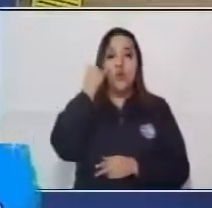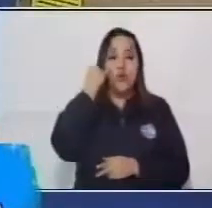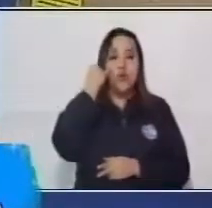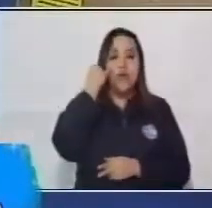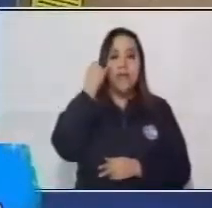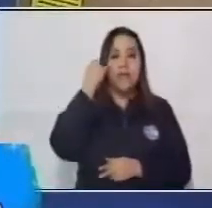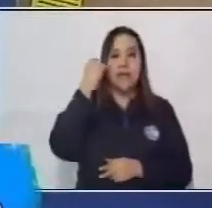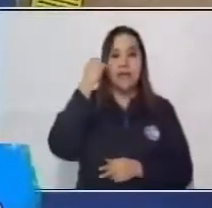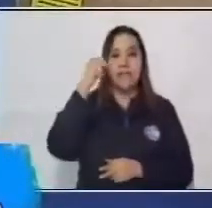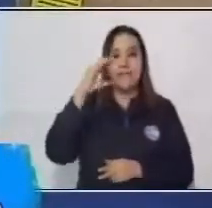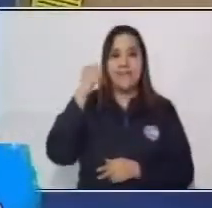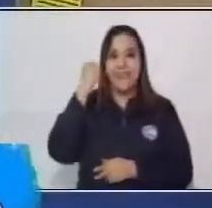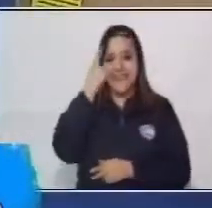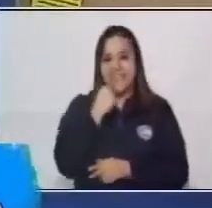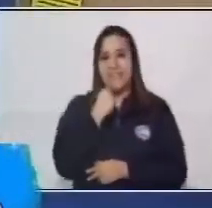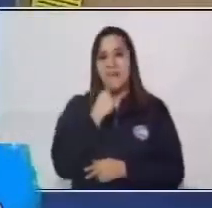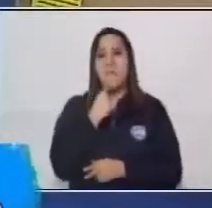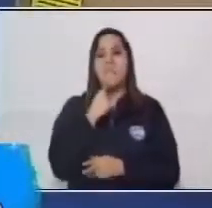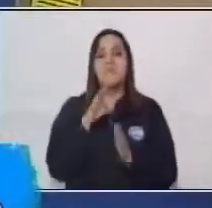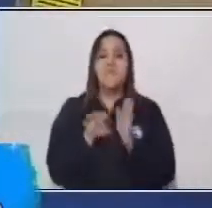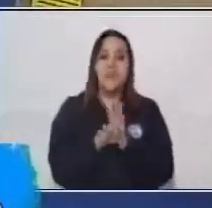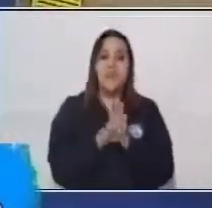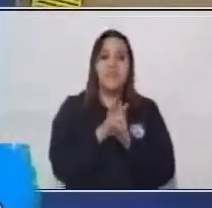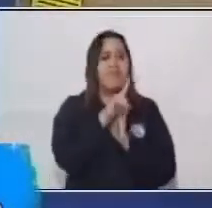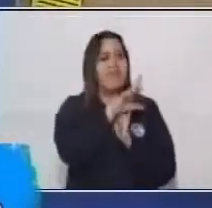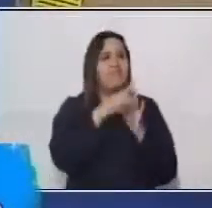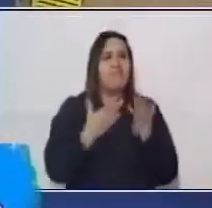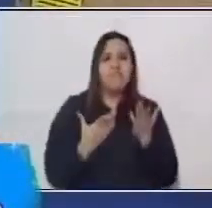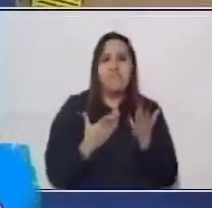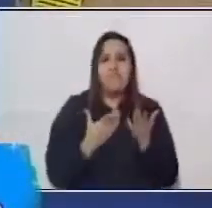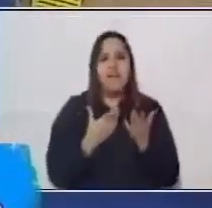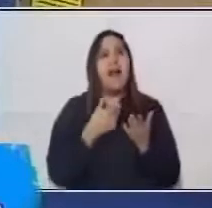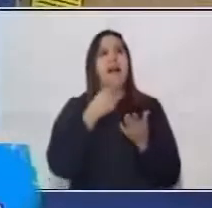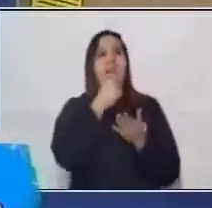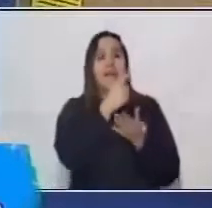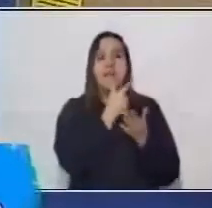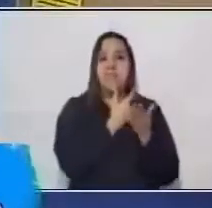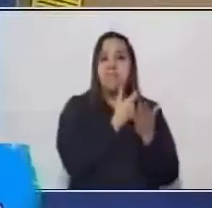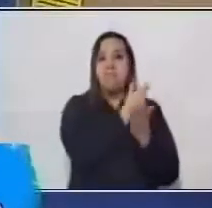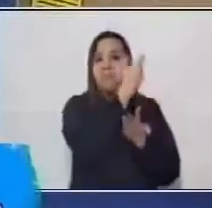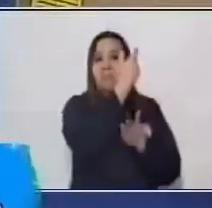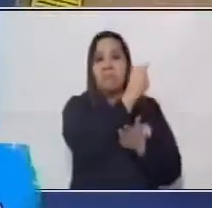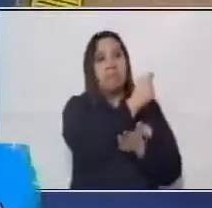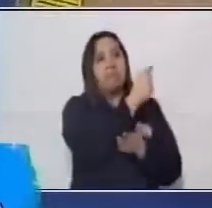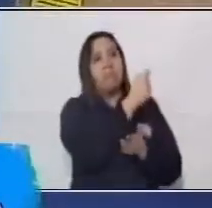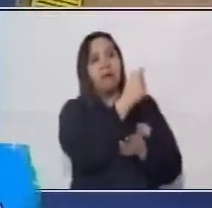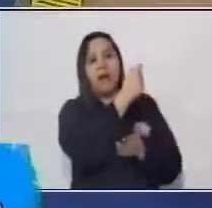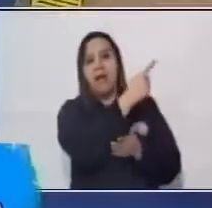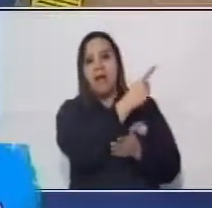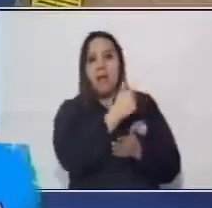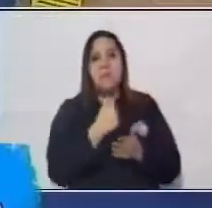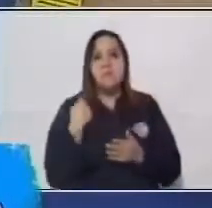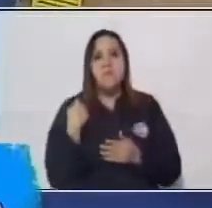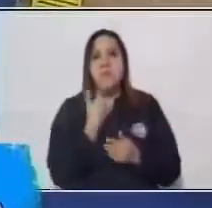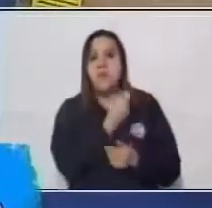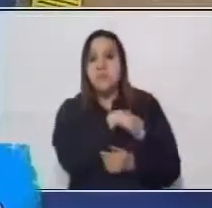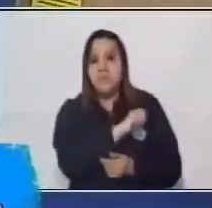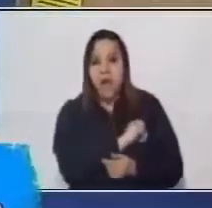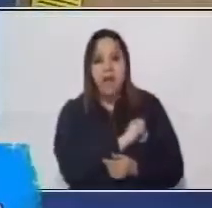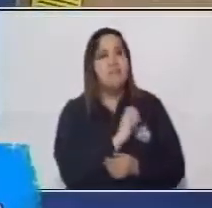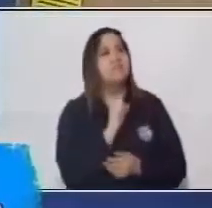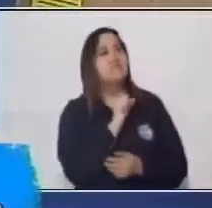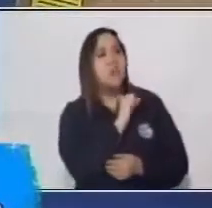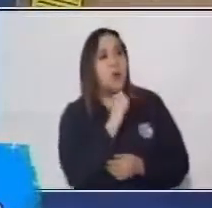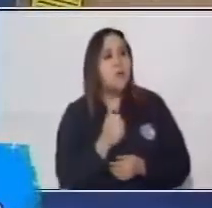cronistas, algunos eran pagados por la corona española, otros eran como investigadores que venían a ver qué estaba